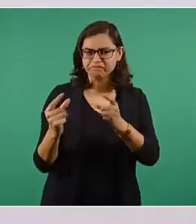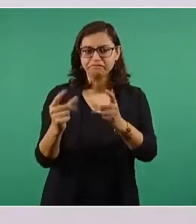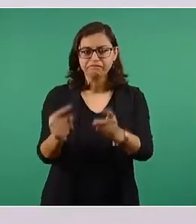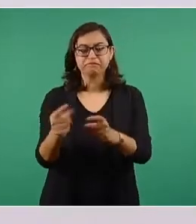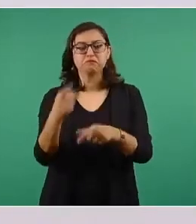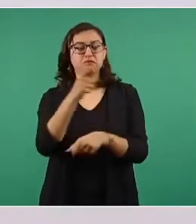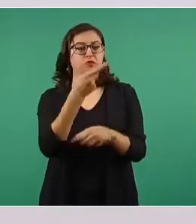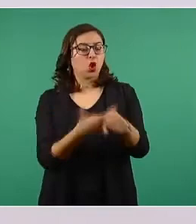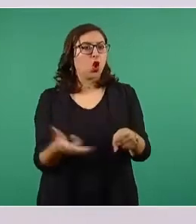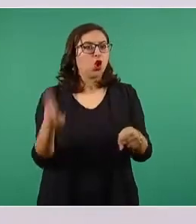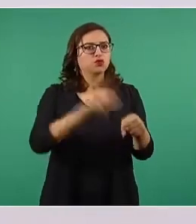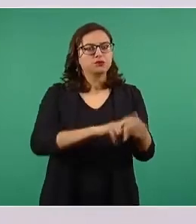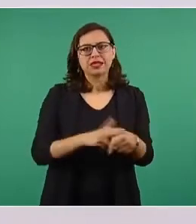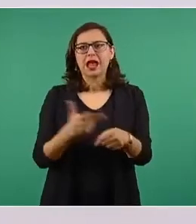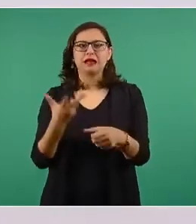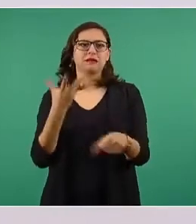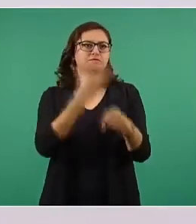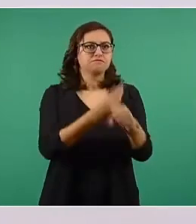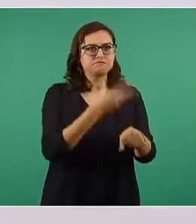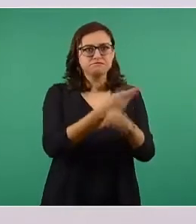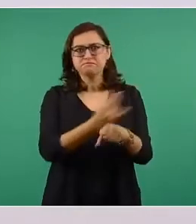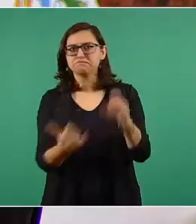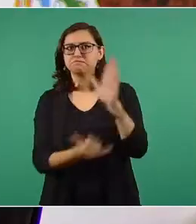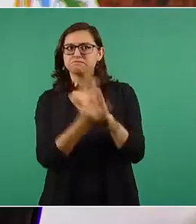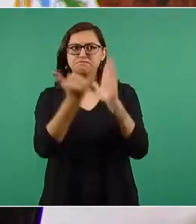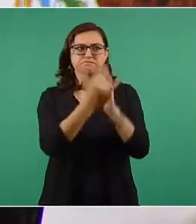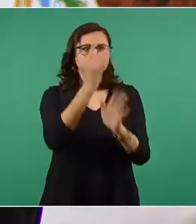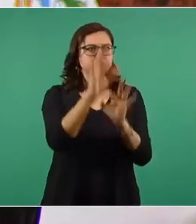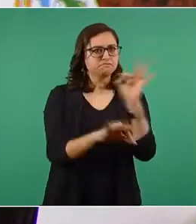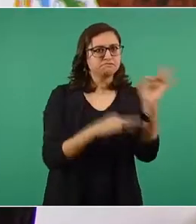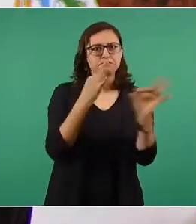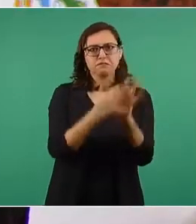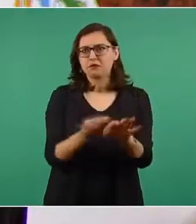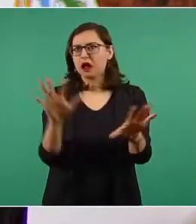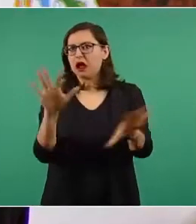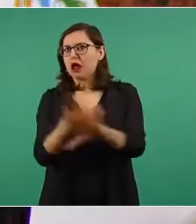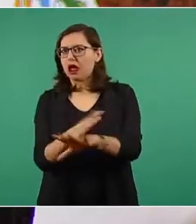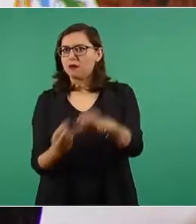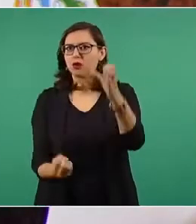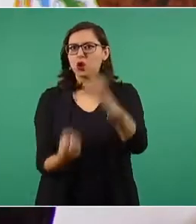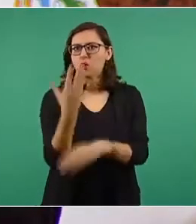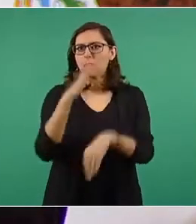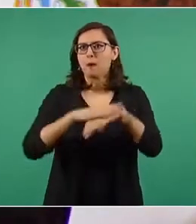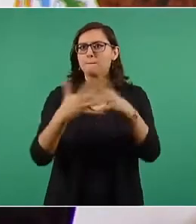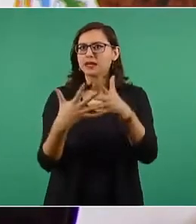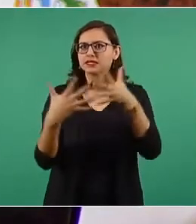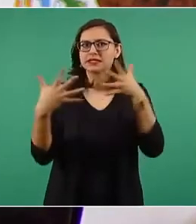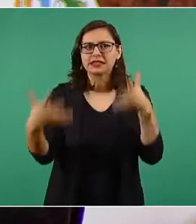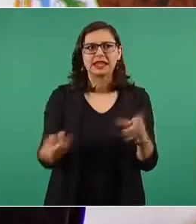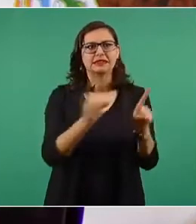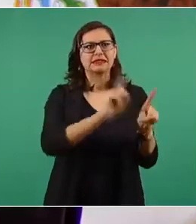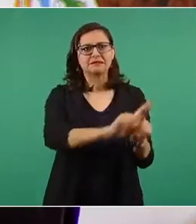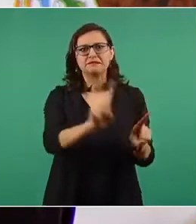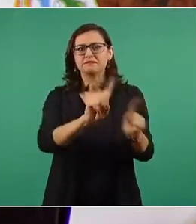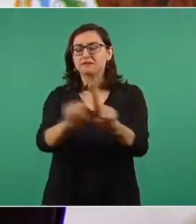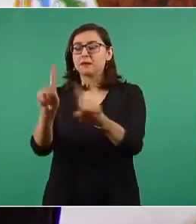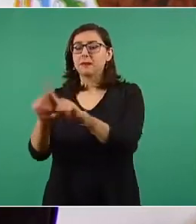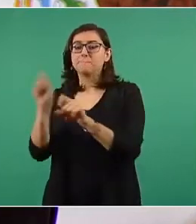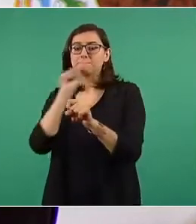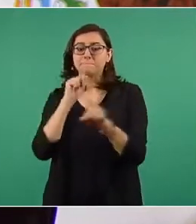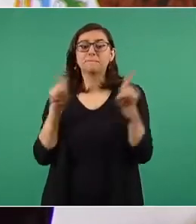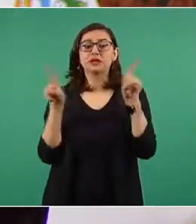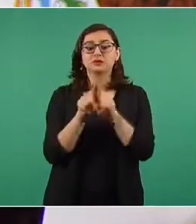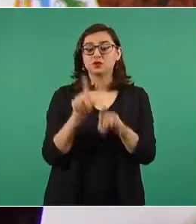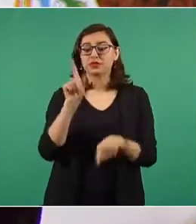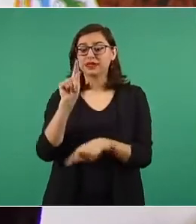reconvirtieron y equiparon hospitales, se contrató y capacitó a más de 70 mil